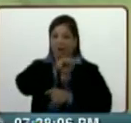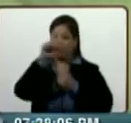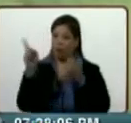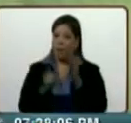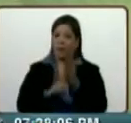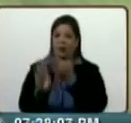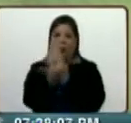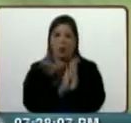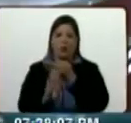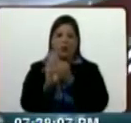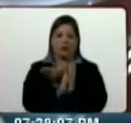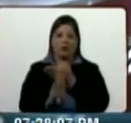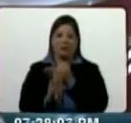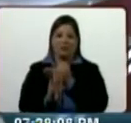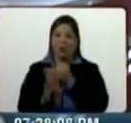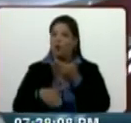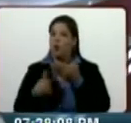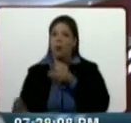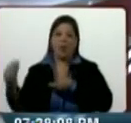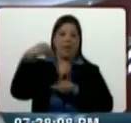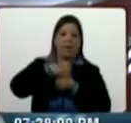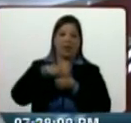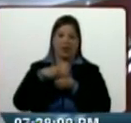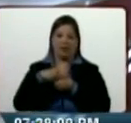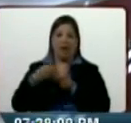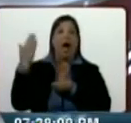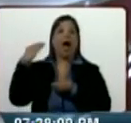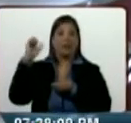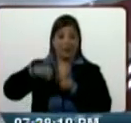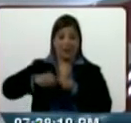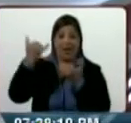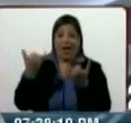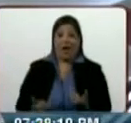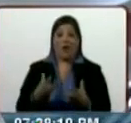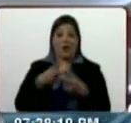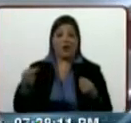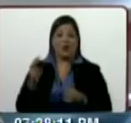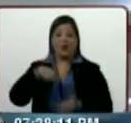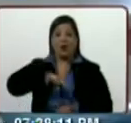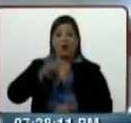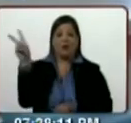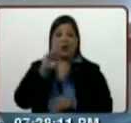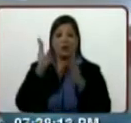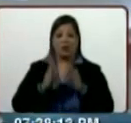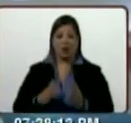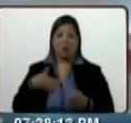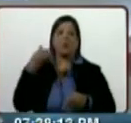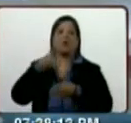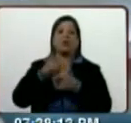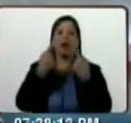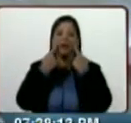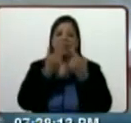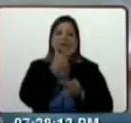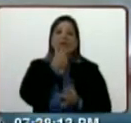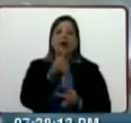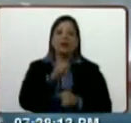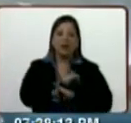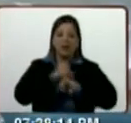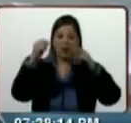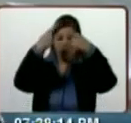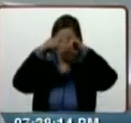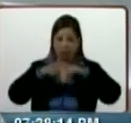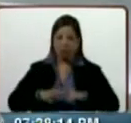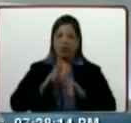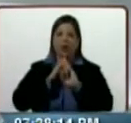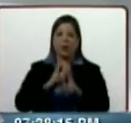punto de vista. Es invulnerable y nosotros tenemos que ayudar a que los venezolanos tengan acceso a la data electoral después que se den los resultados.